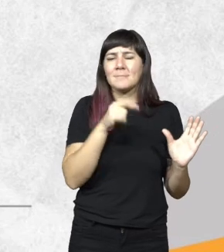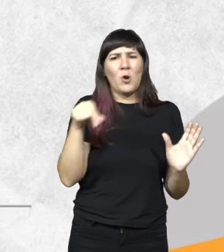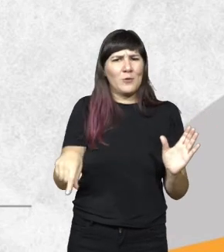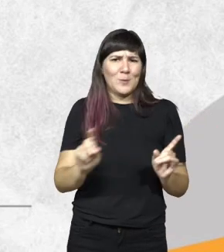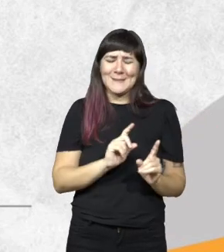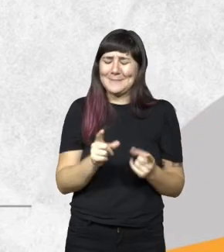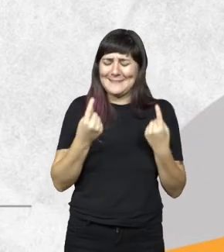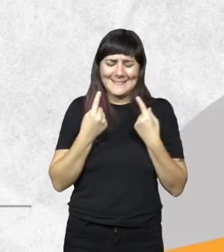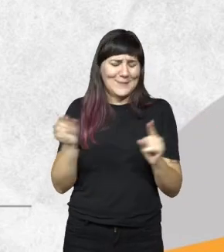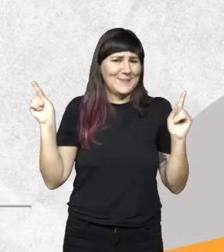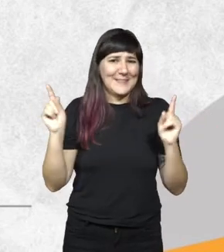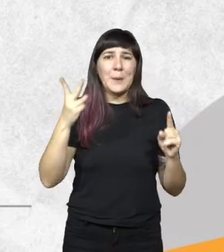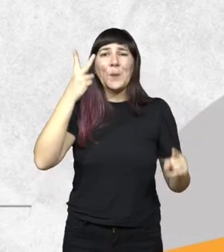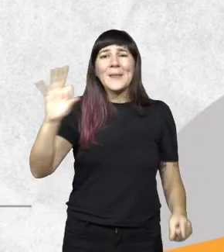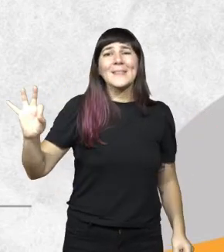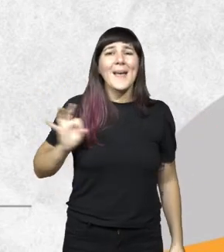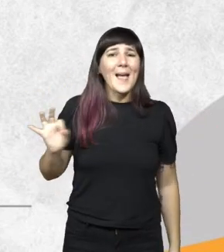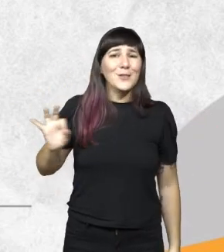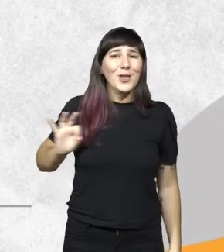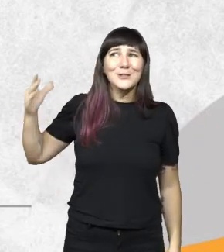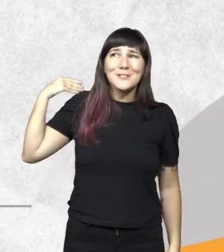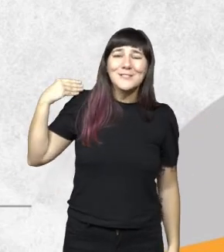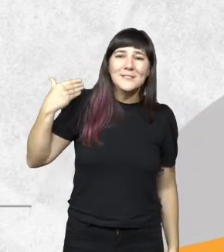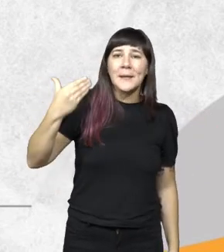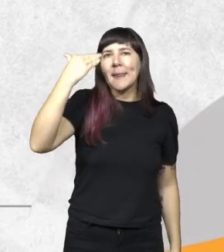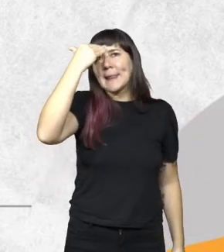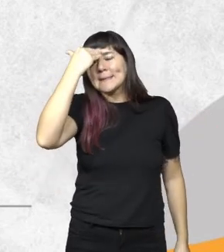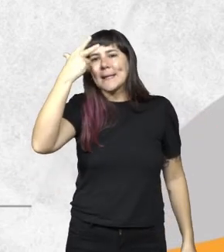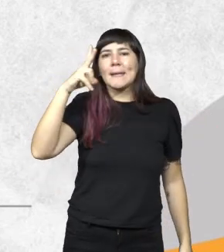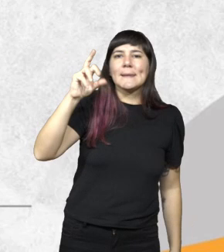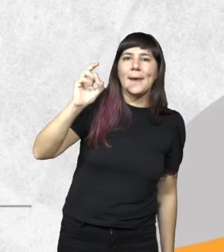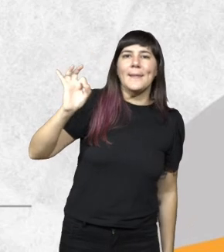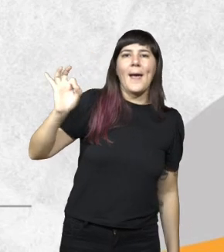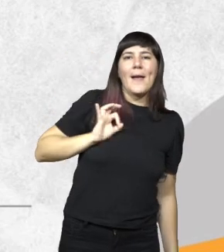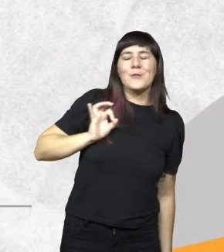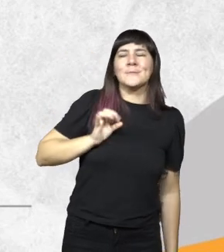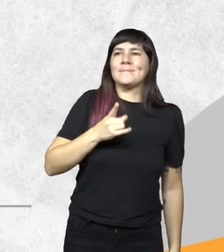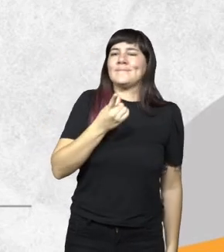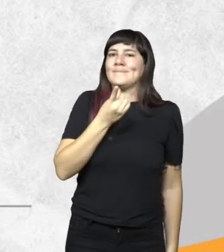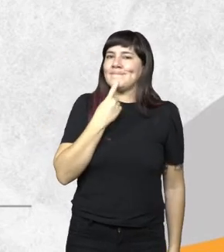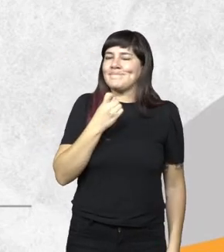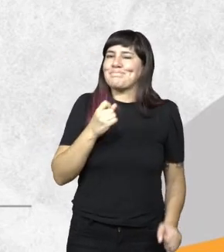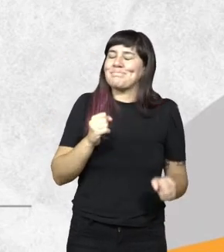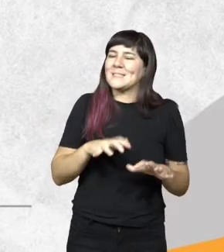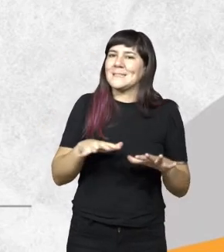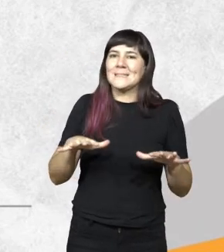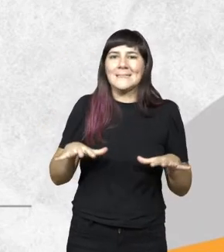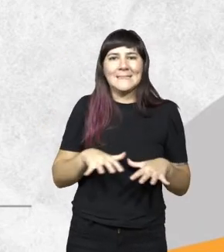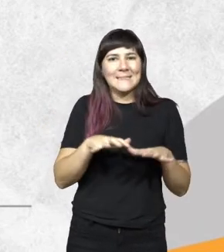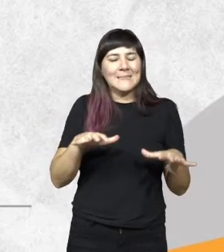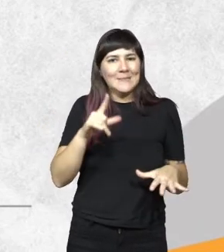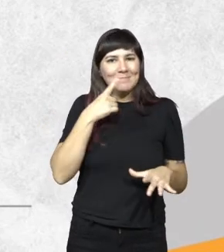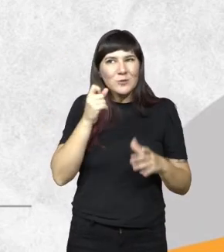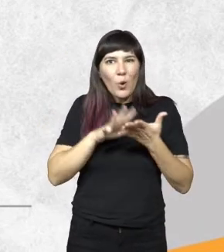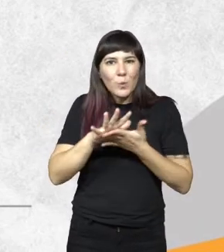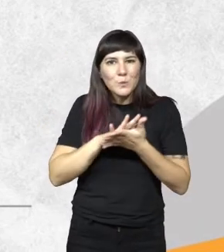con muchas cuestiones industriales hace años 15, 30 años hacia atrás nos dimos cuenta de que en realidad esto que era una solución en